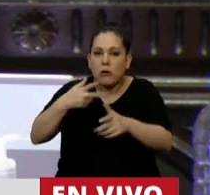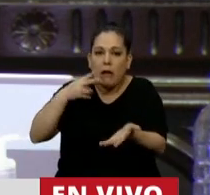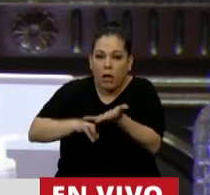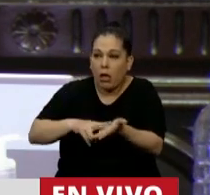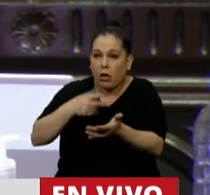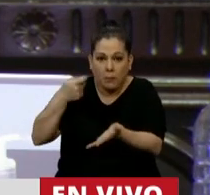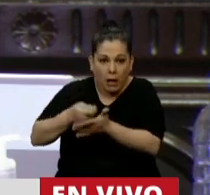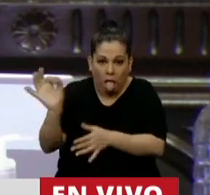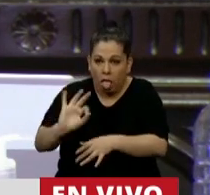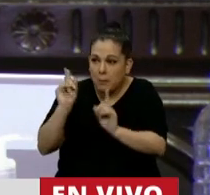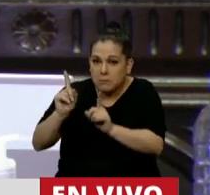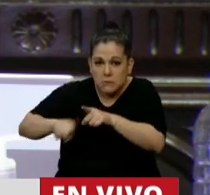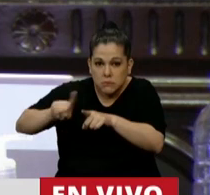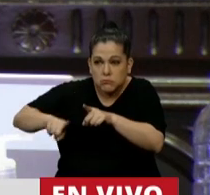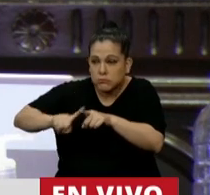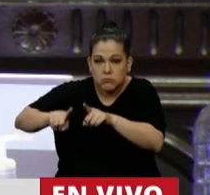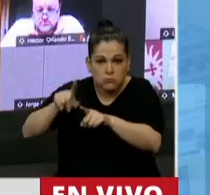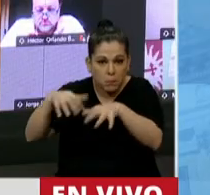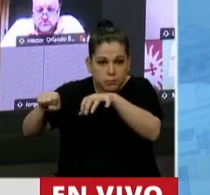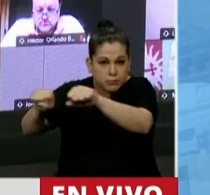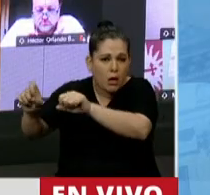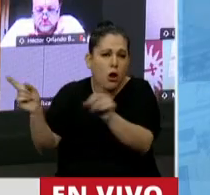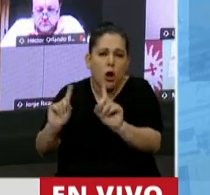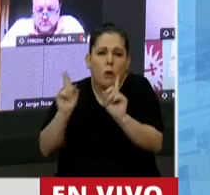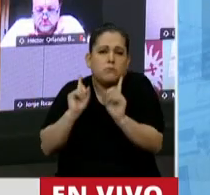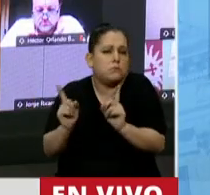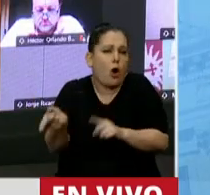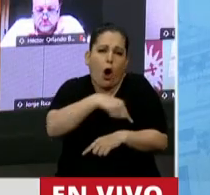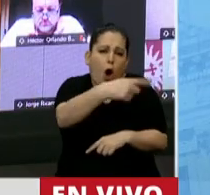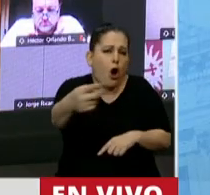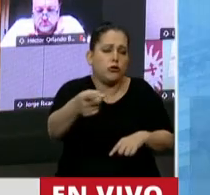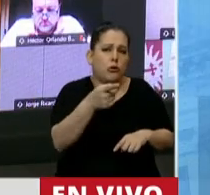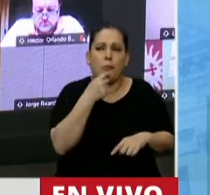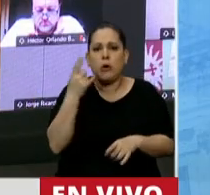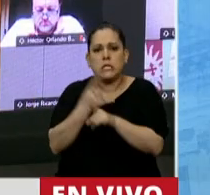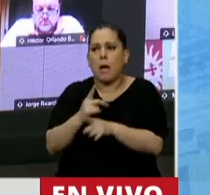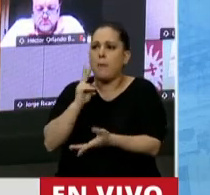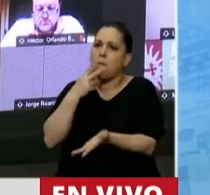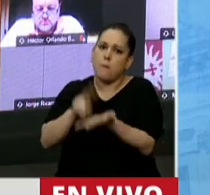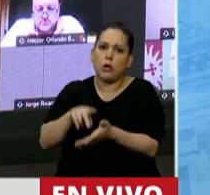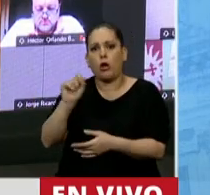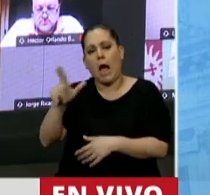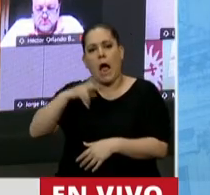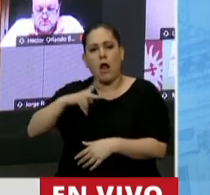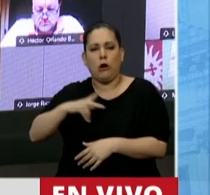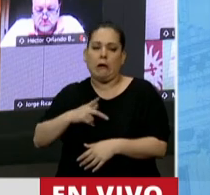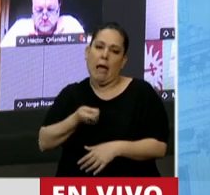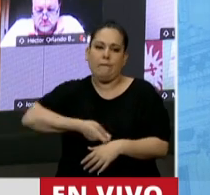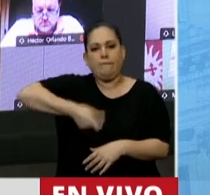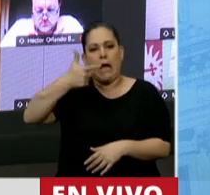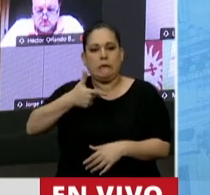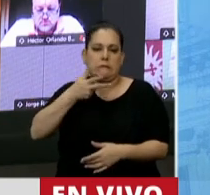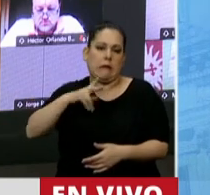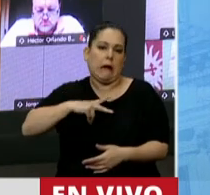De nada sirve que se les revista de la máscara discursiva de grabar a los ricos. Es una salida facilista